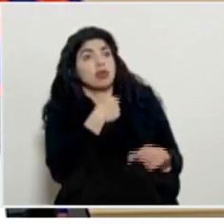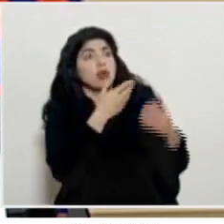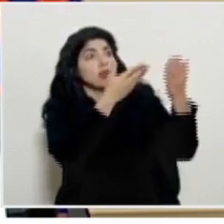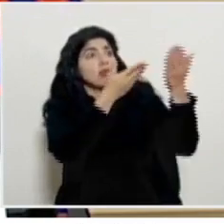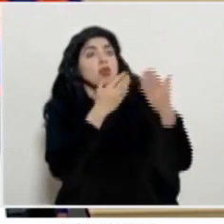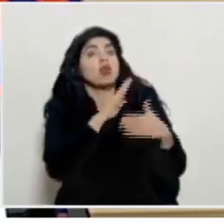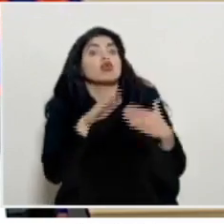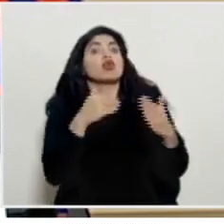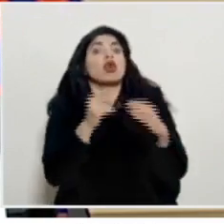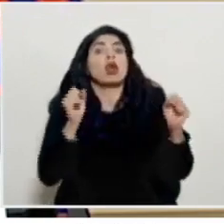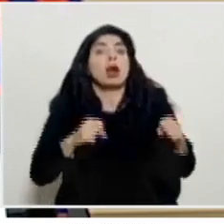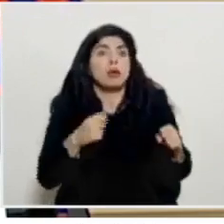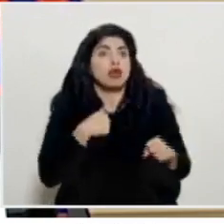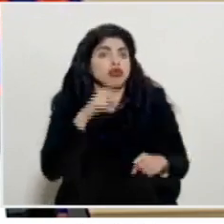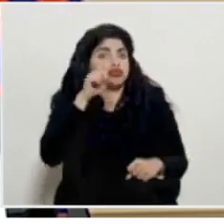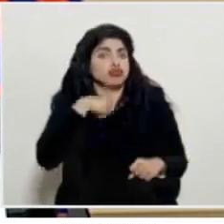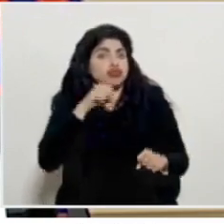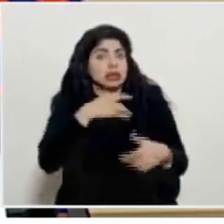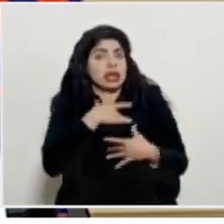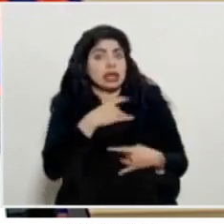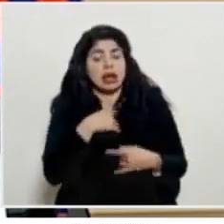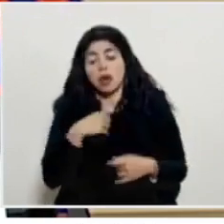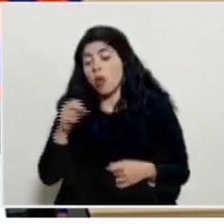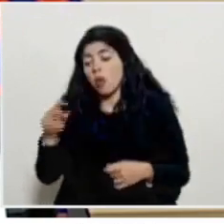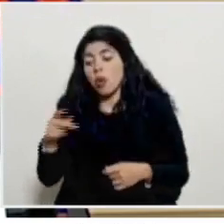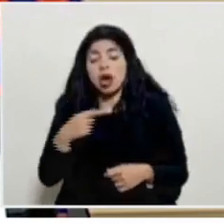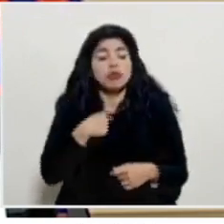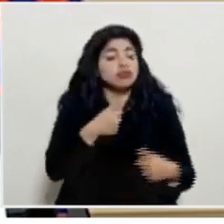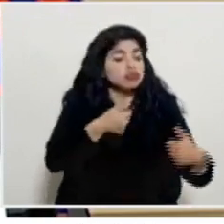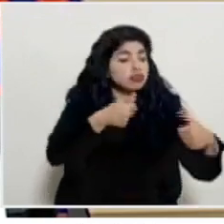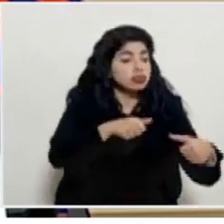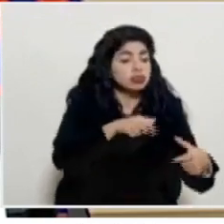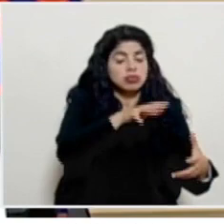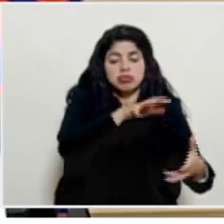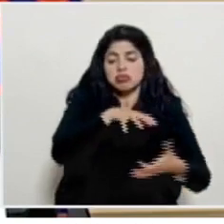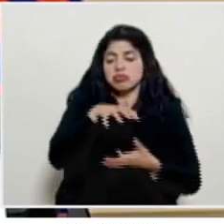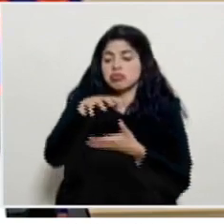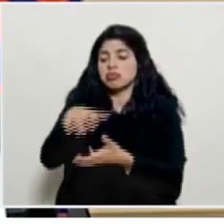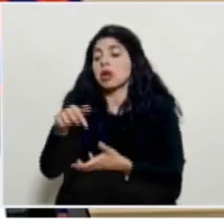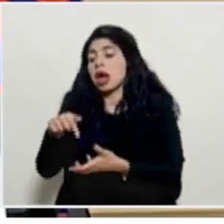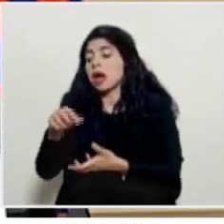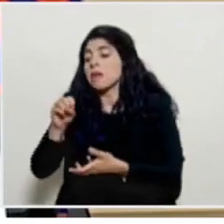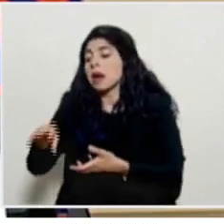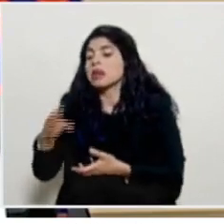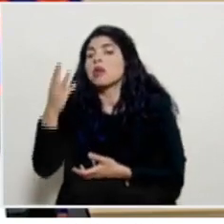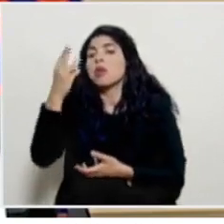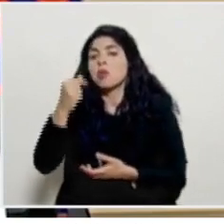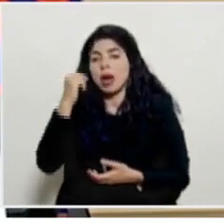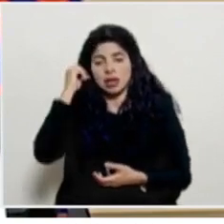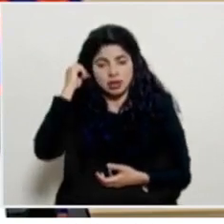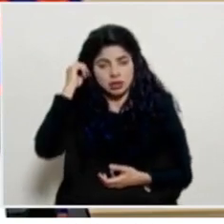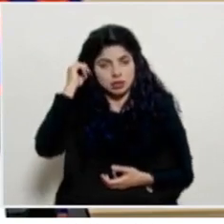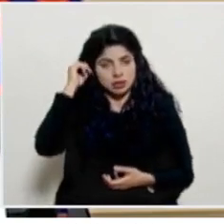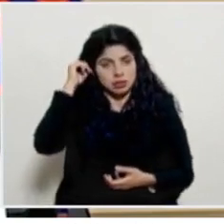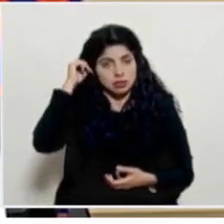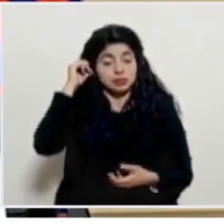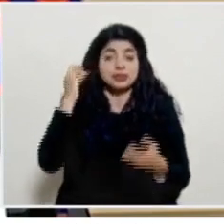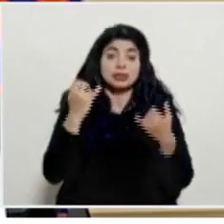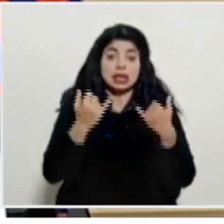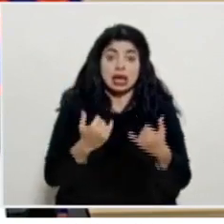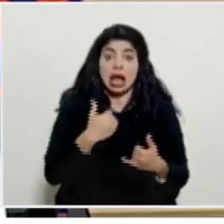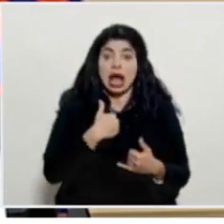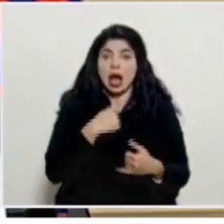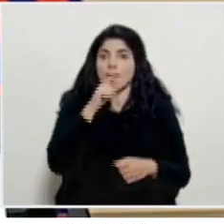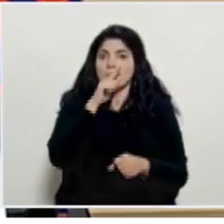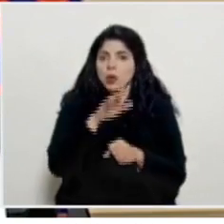todas las que pueda si estoy interesado y ellos le dicen bueno, se le va a mandar esta cantidad Nosotros tenemos en este momento un compromiso entre